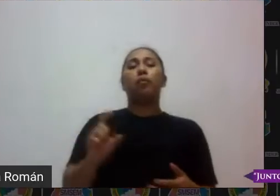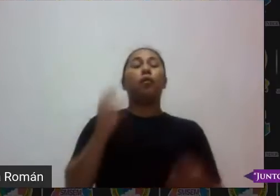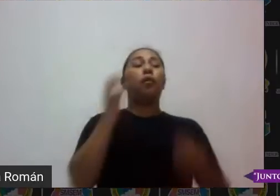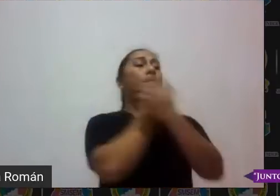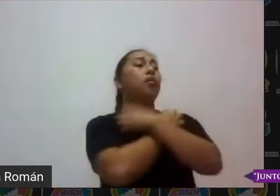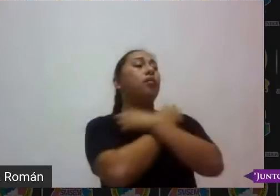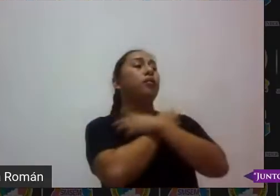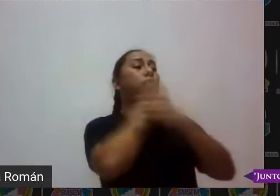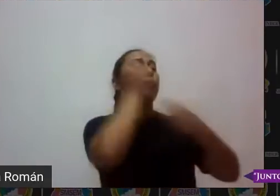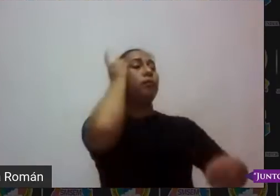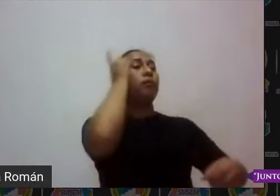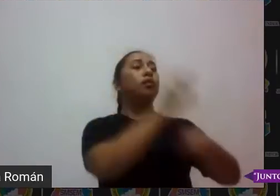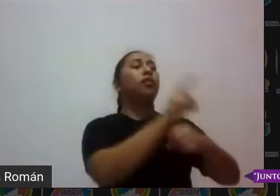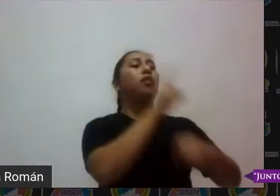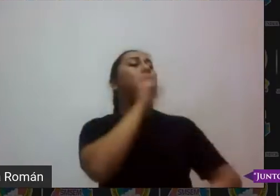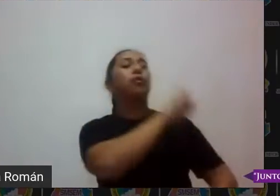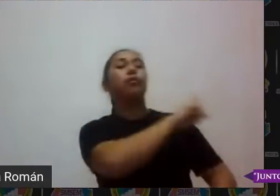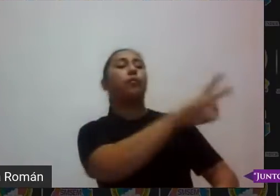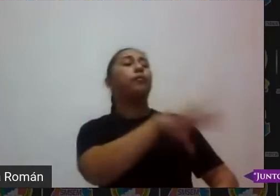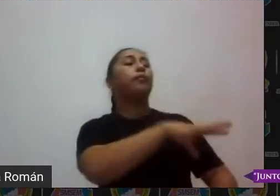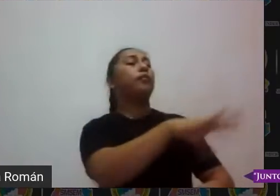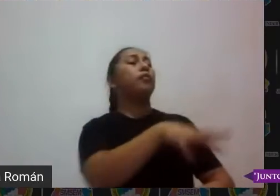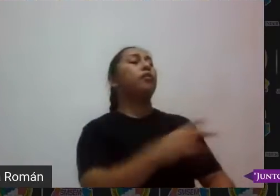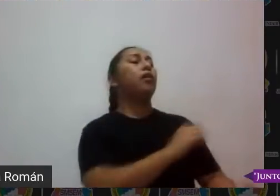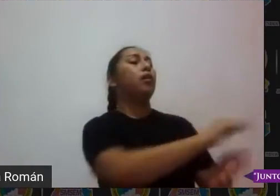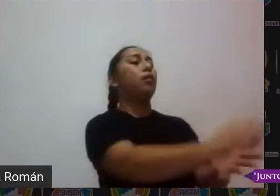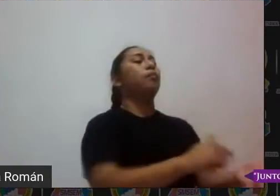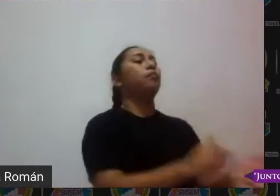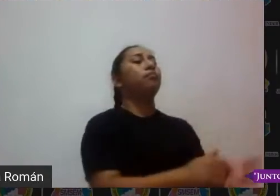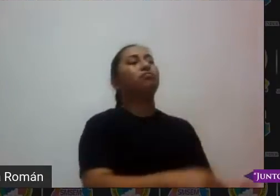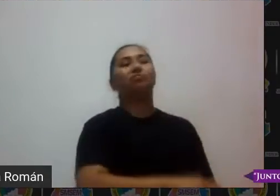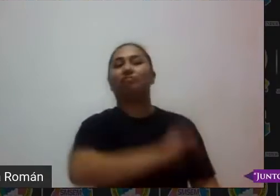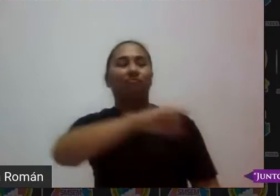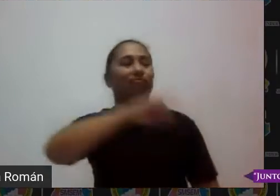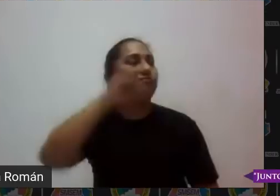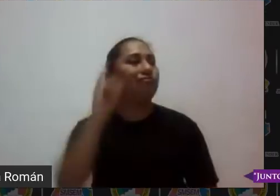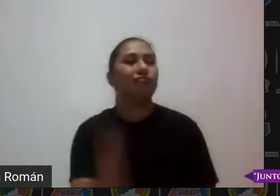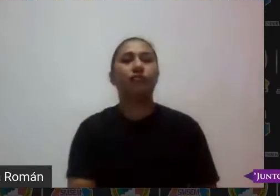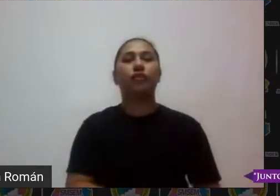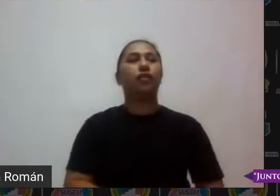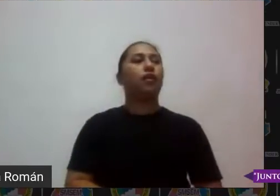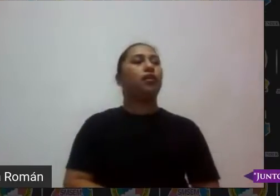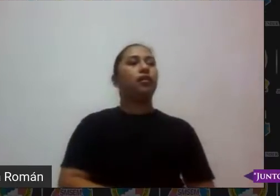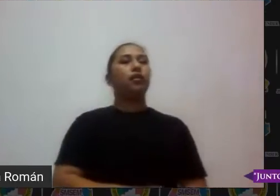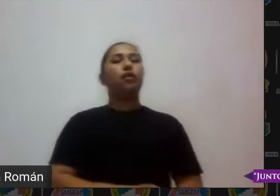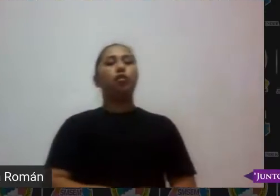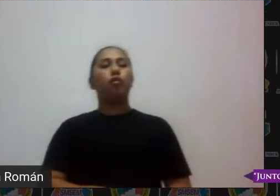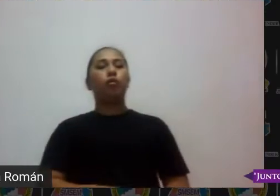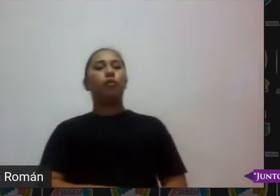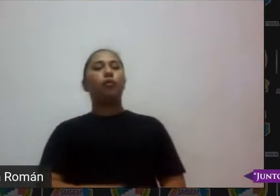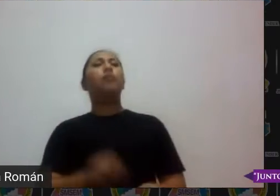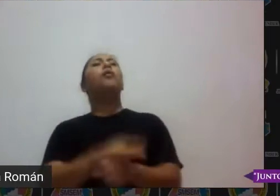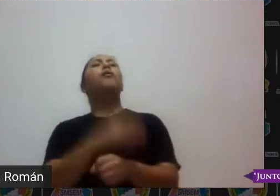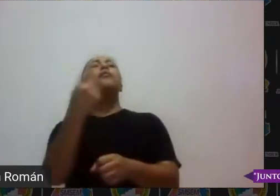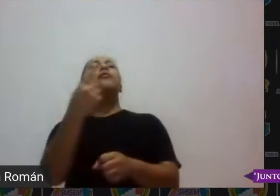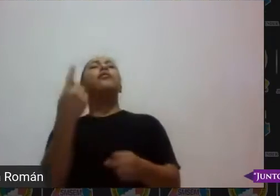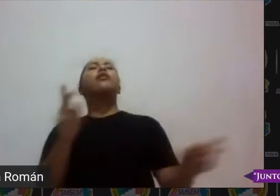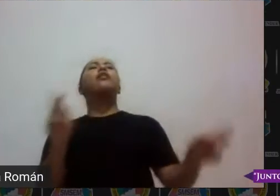voltear la mirada a ese lugar nunca porque la prueba planea no aparecen las boletas